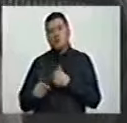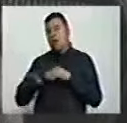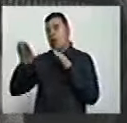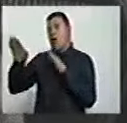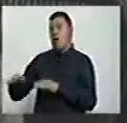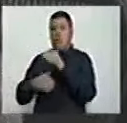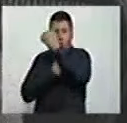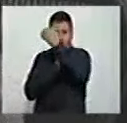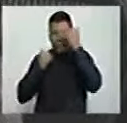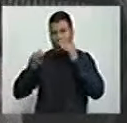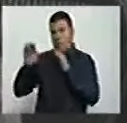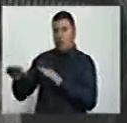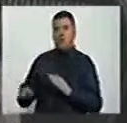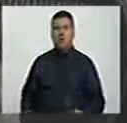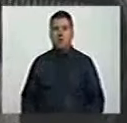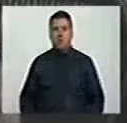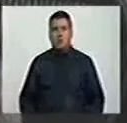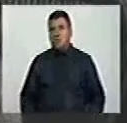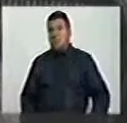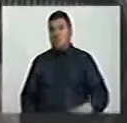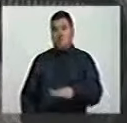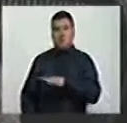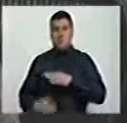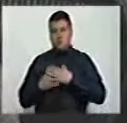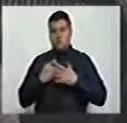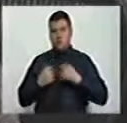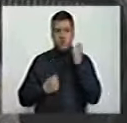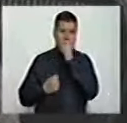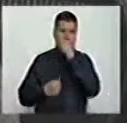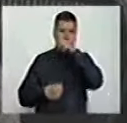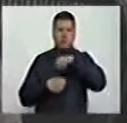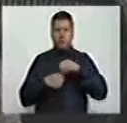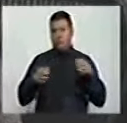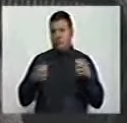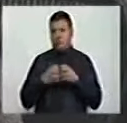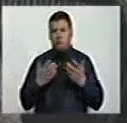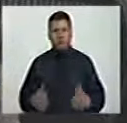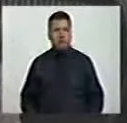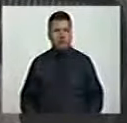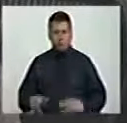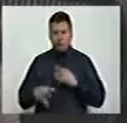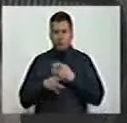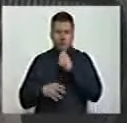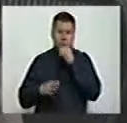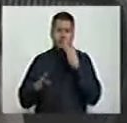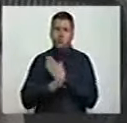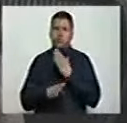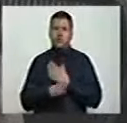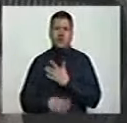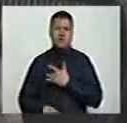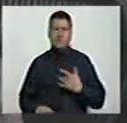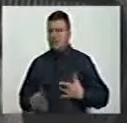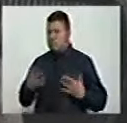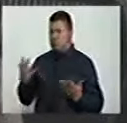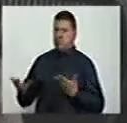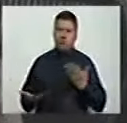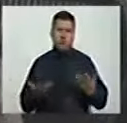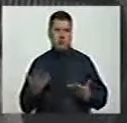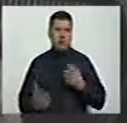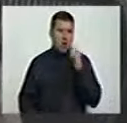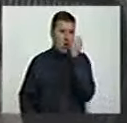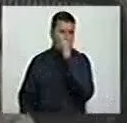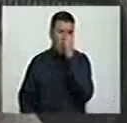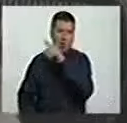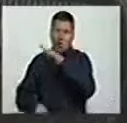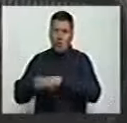que Colombia se llenara la sangre que deja el narcotráfico y al mundo con el problema de salud pública que deja la cocaína.